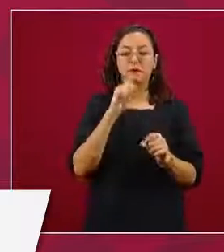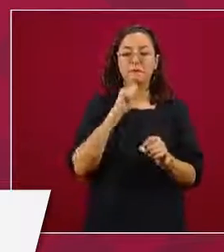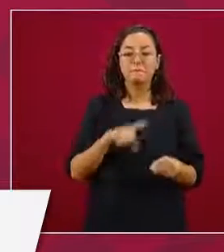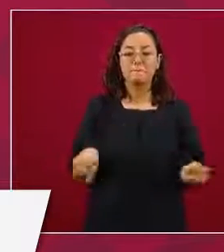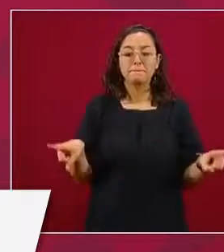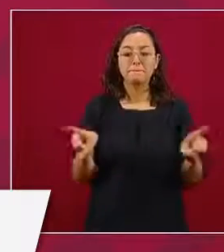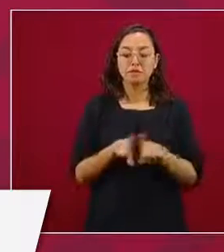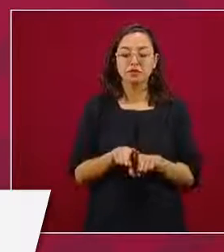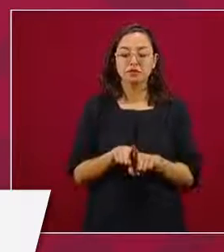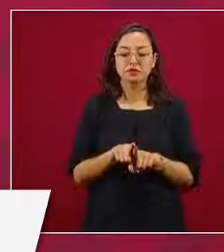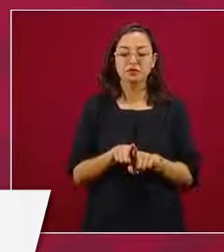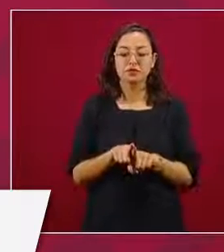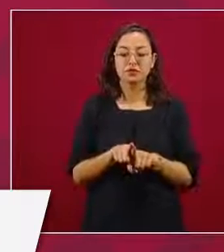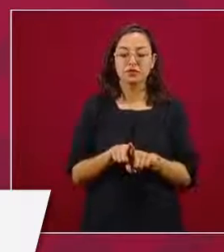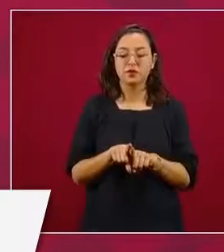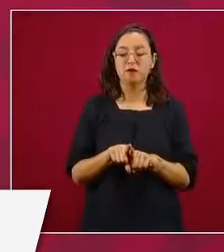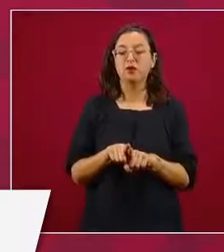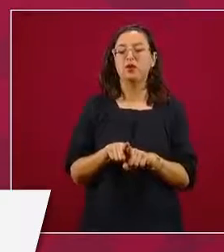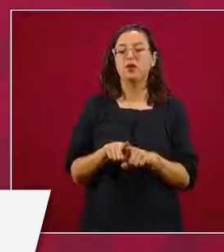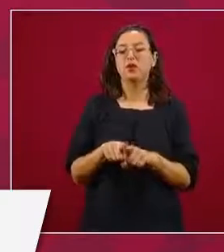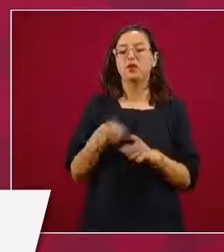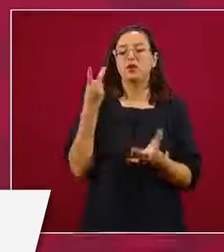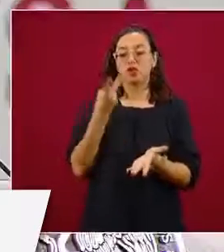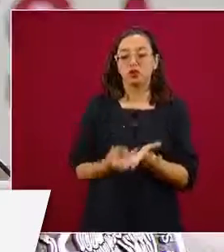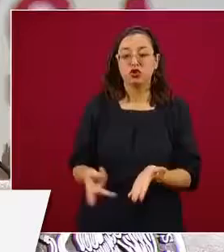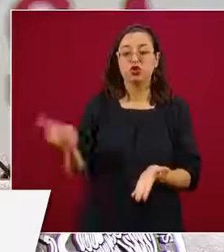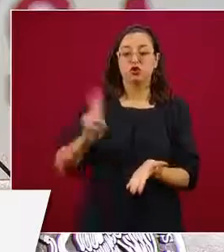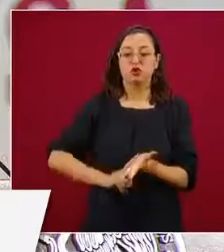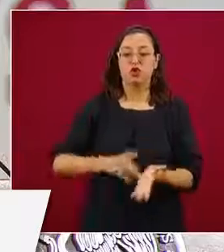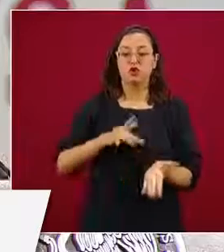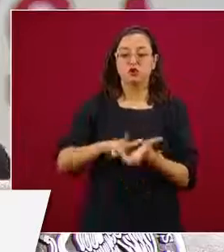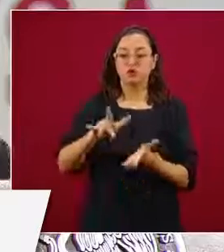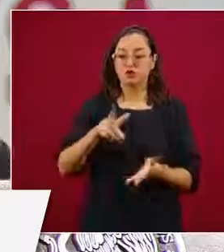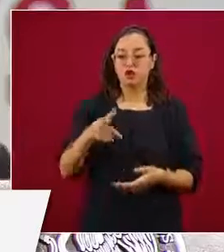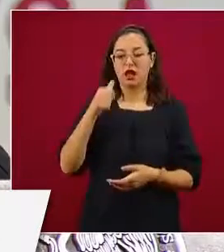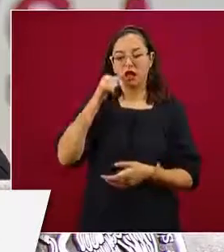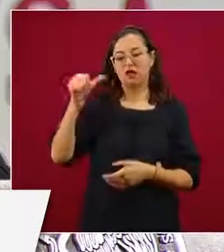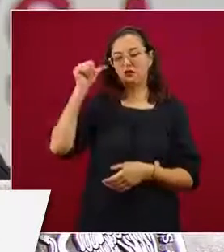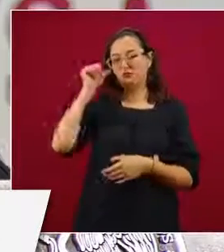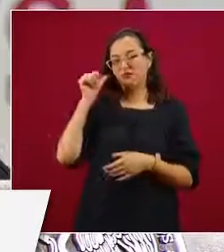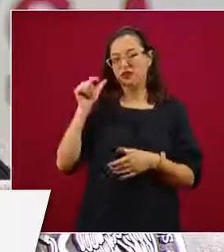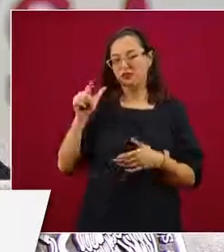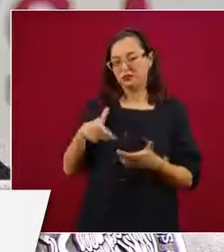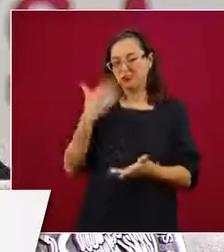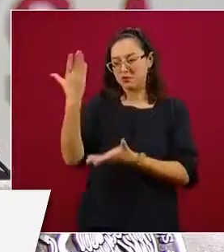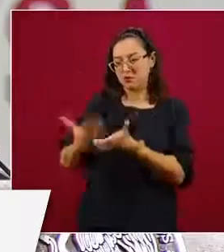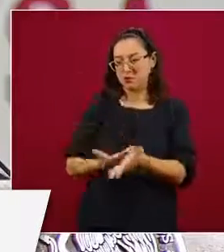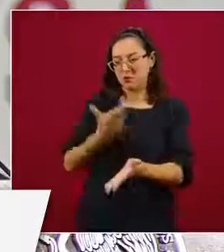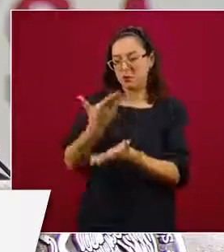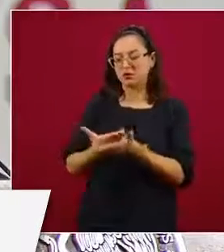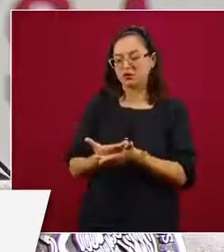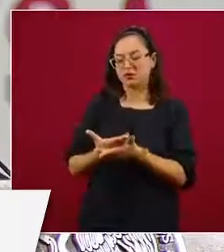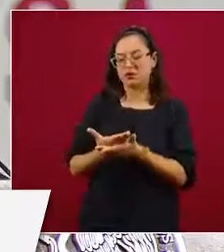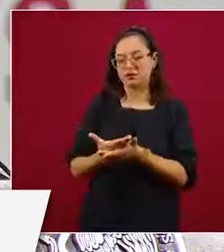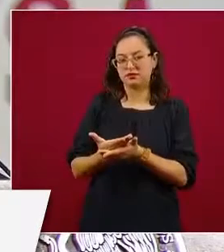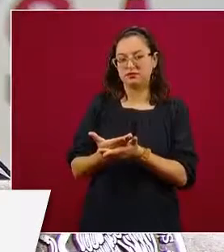con lo de ayer, con la propuesta de ayer,